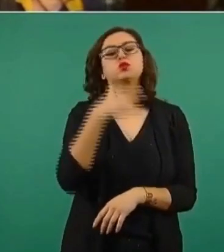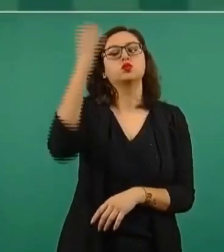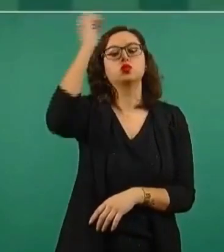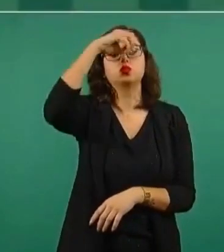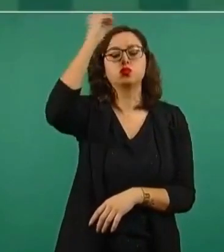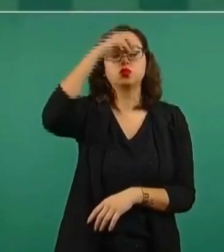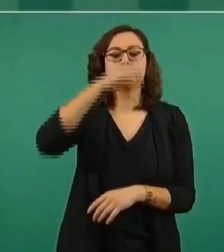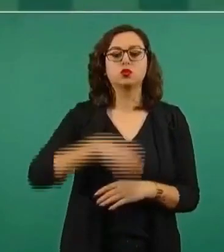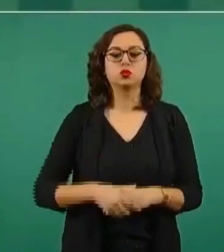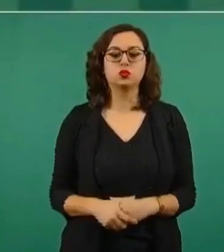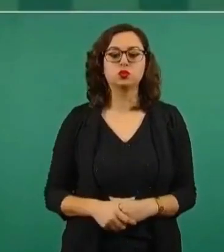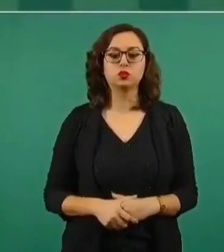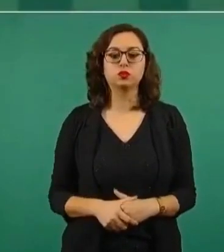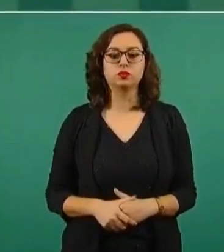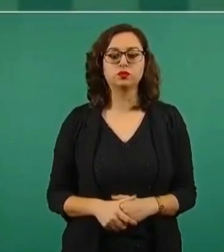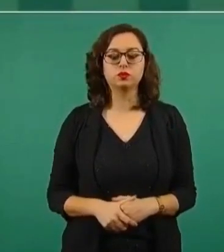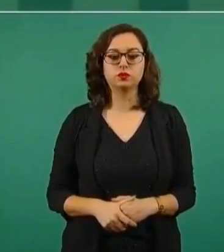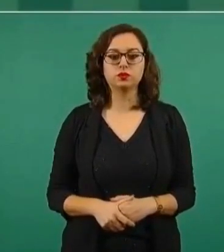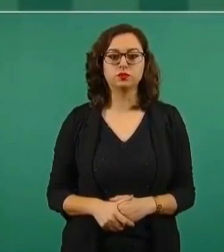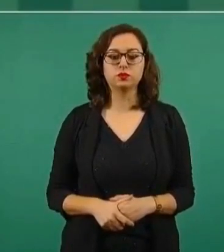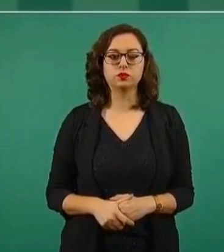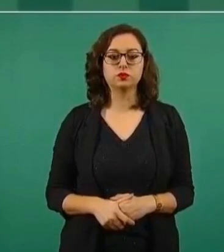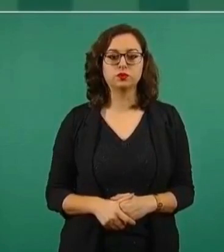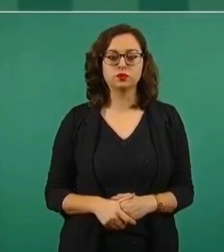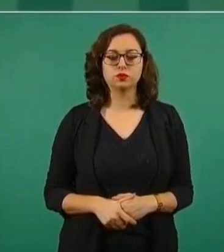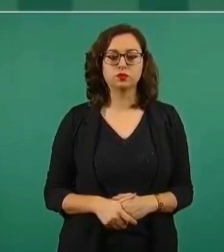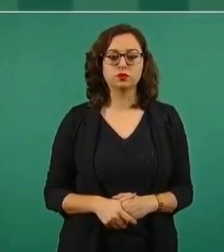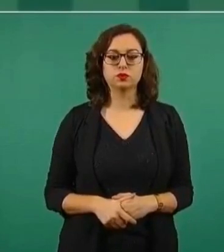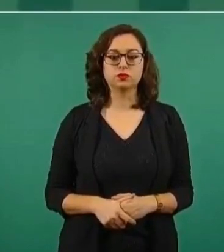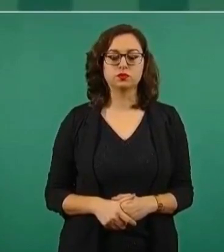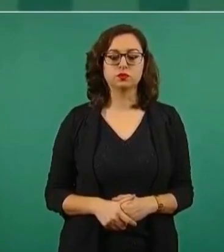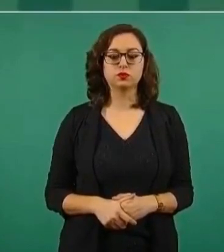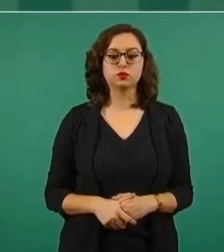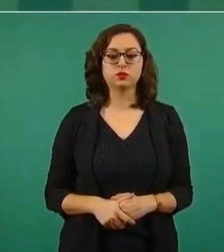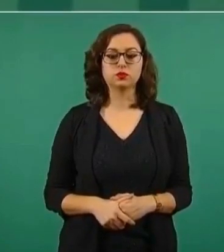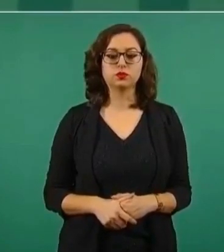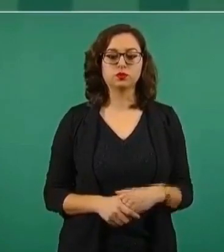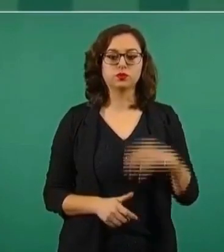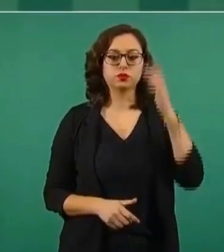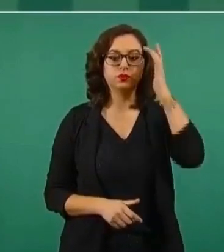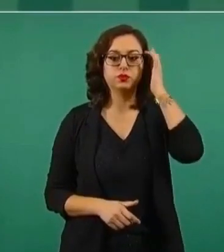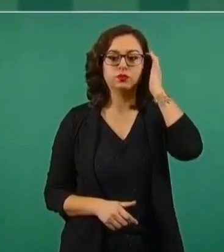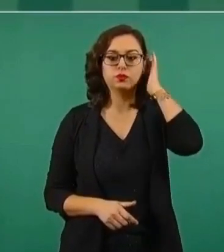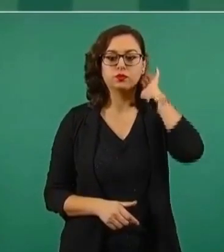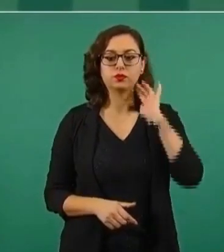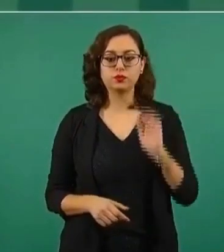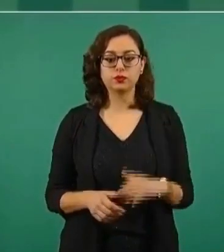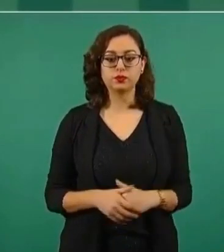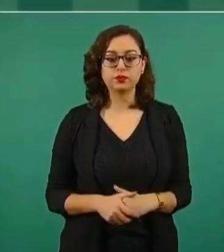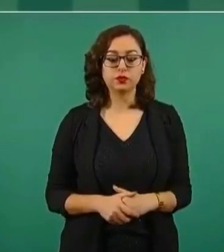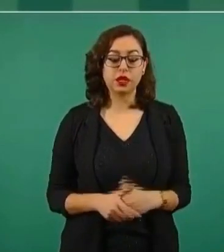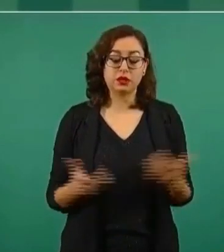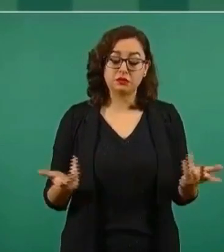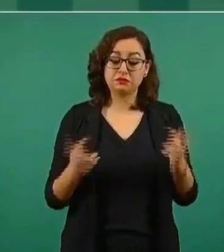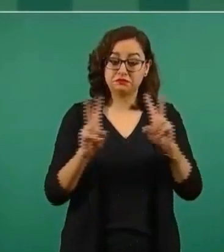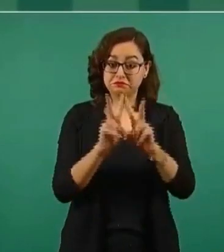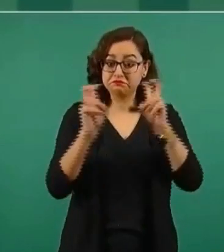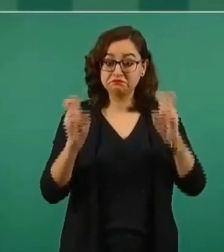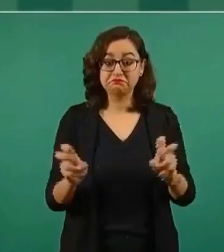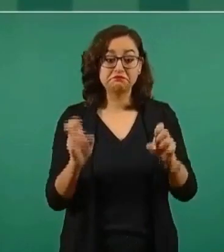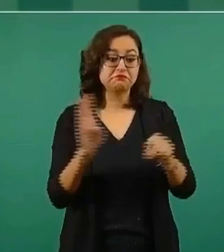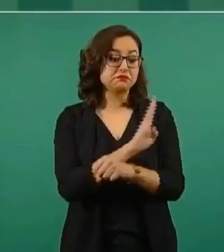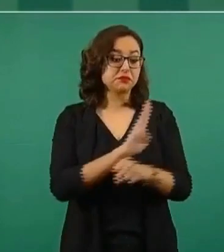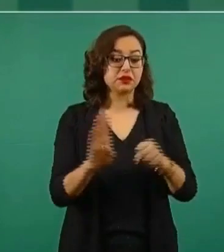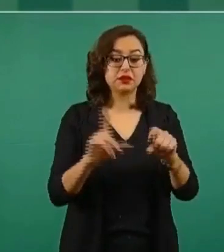este tema. Si hay algo que conviene a la nación, conviene al pueblo